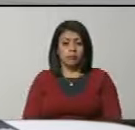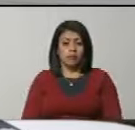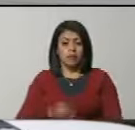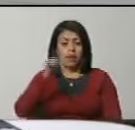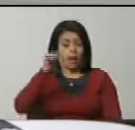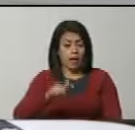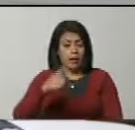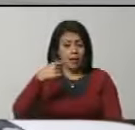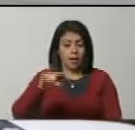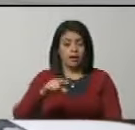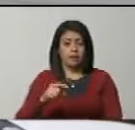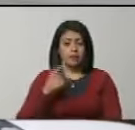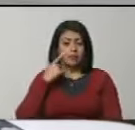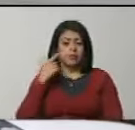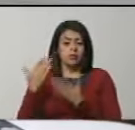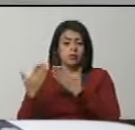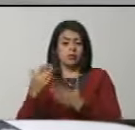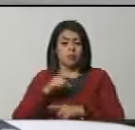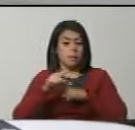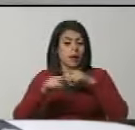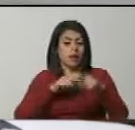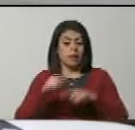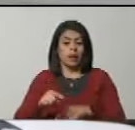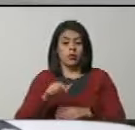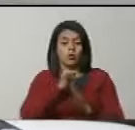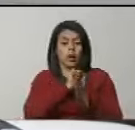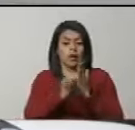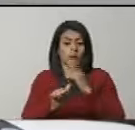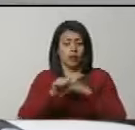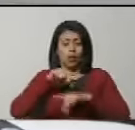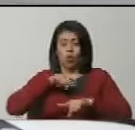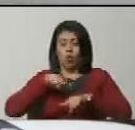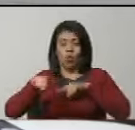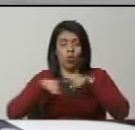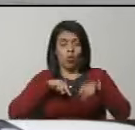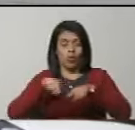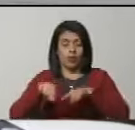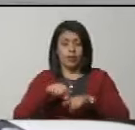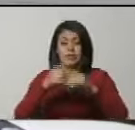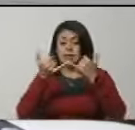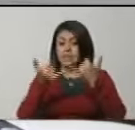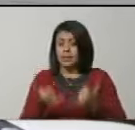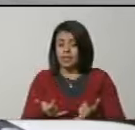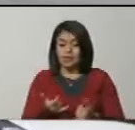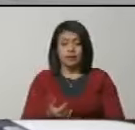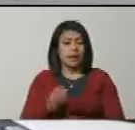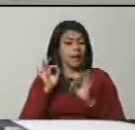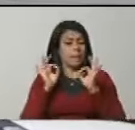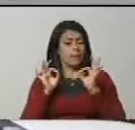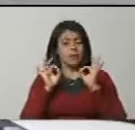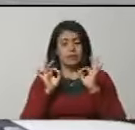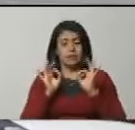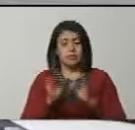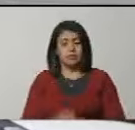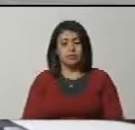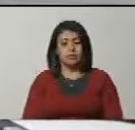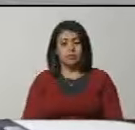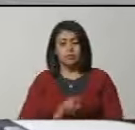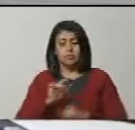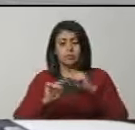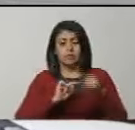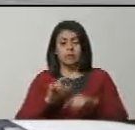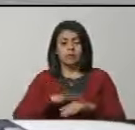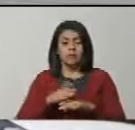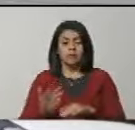Aquí hay una orden, cada artículo de esta Constitución es una orden y especialmente es una